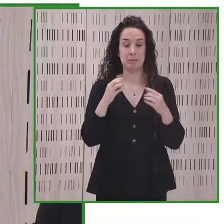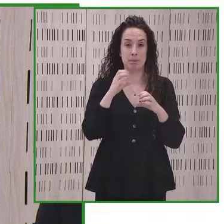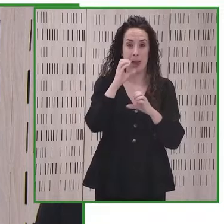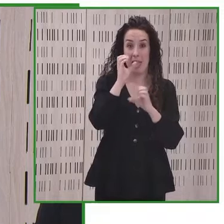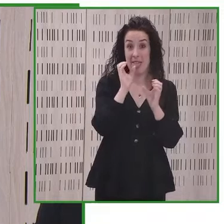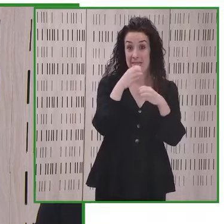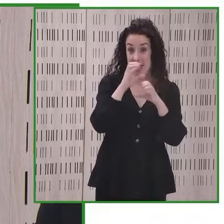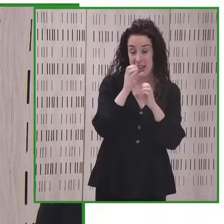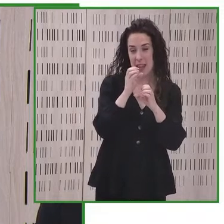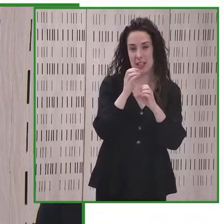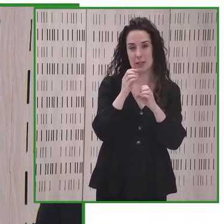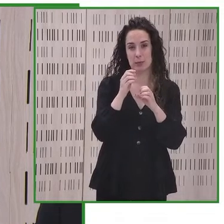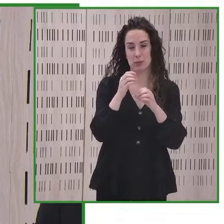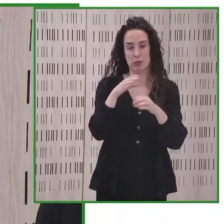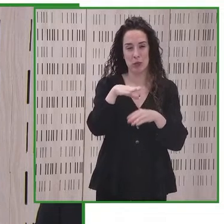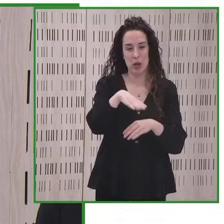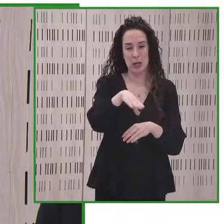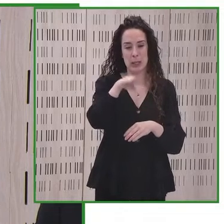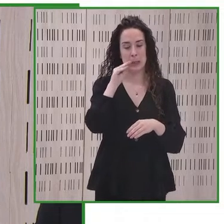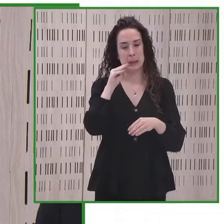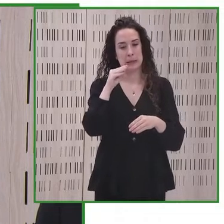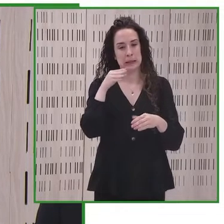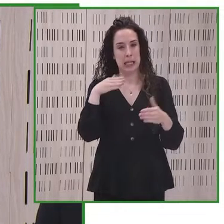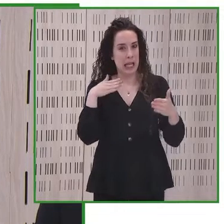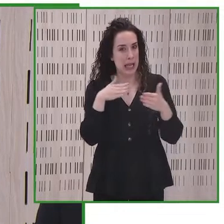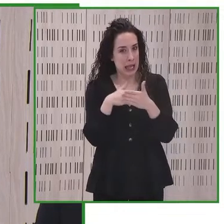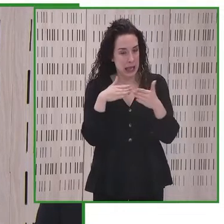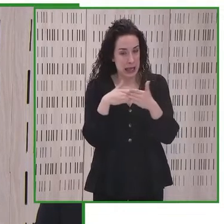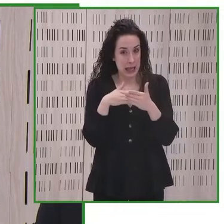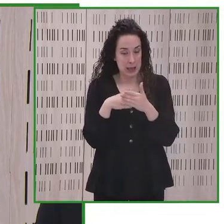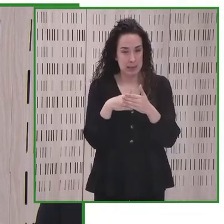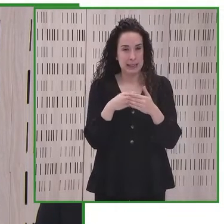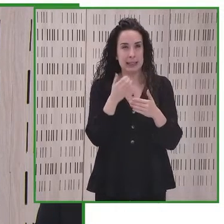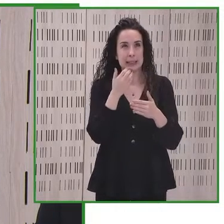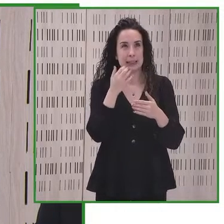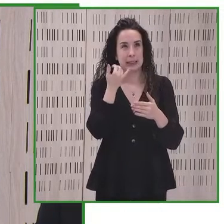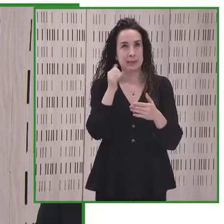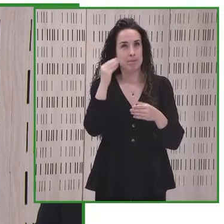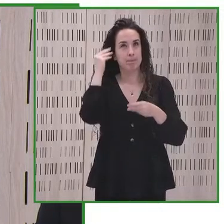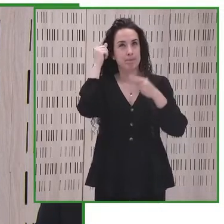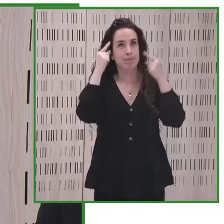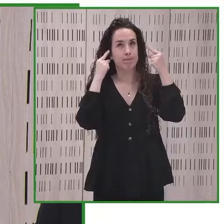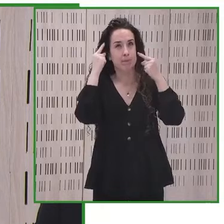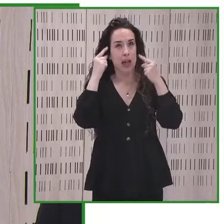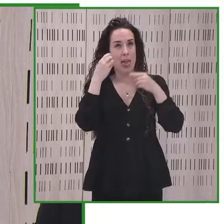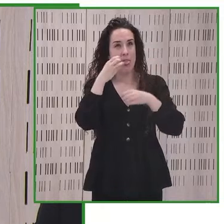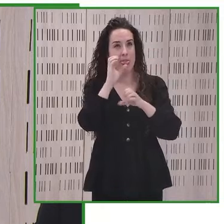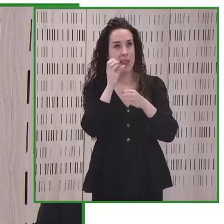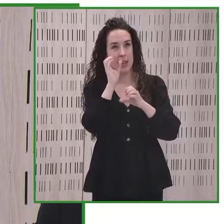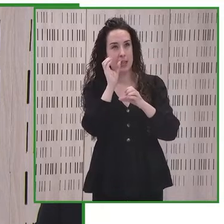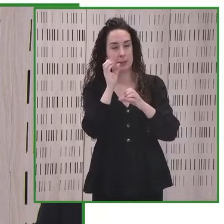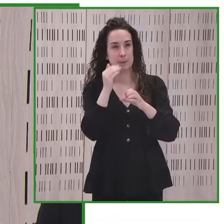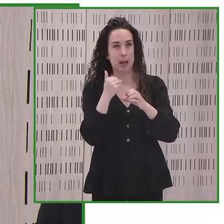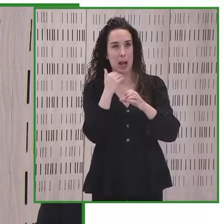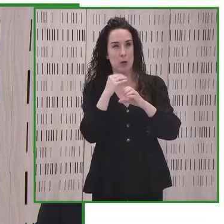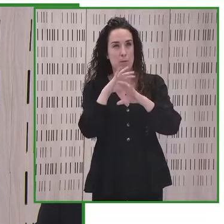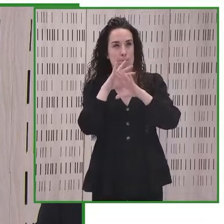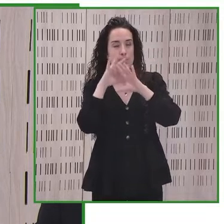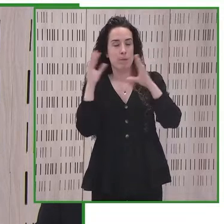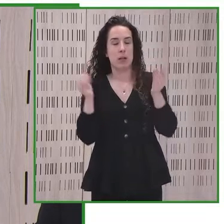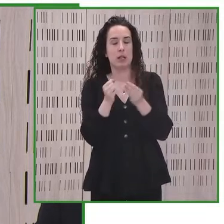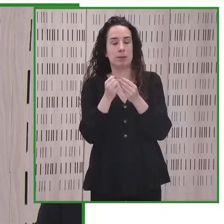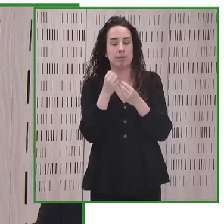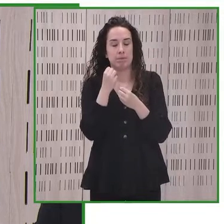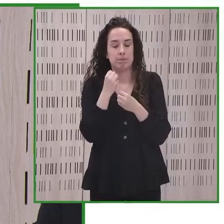ciencia limitan su comprensión. Pensamos en ella como un todo uniforme que irrumpe de la nada y nos produce una